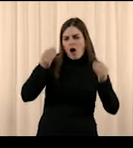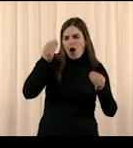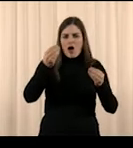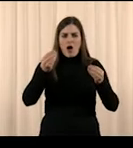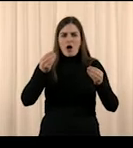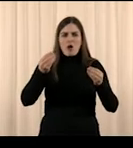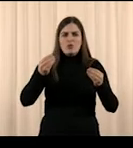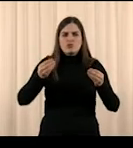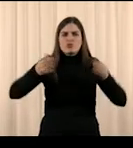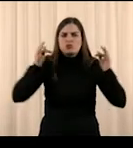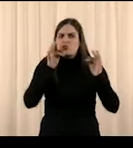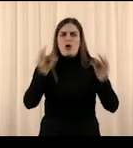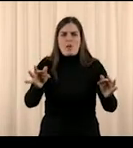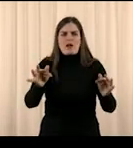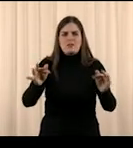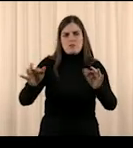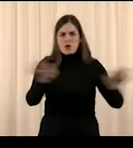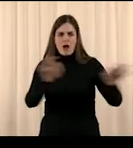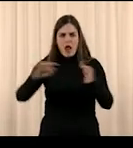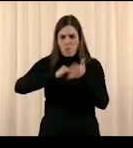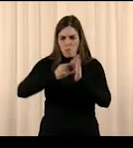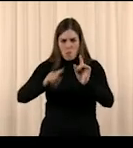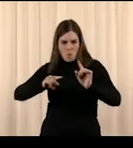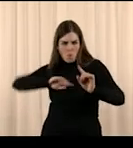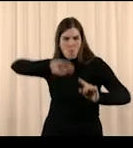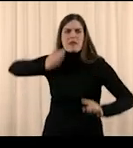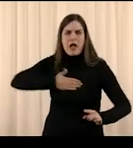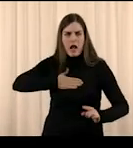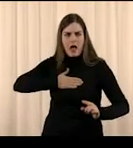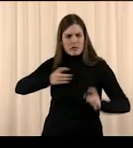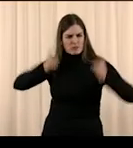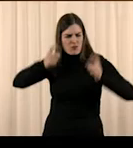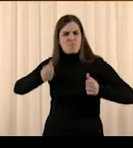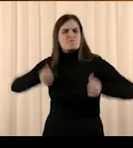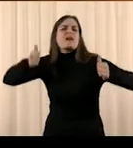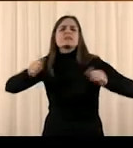Idearé un plan para mañana. Me esforzaré un poco más y ya está.